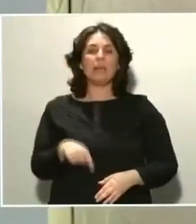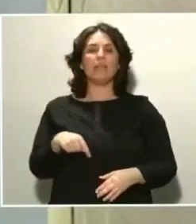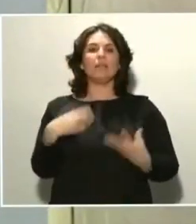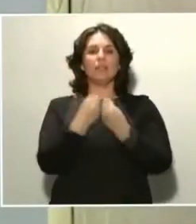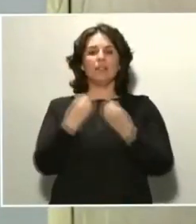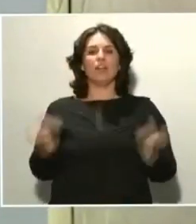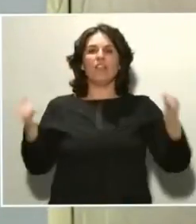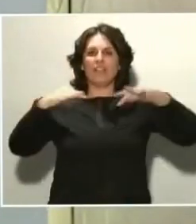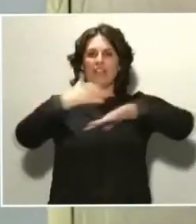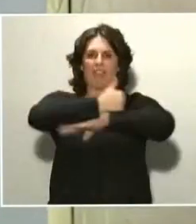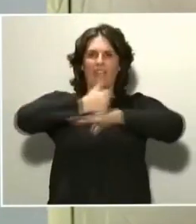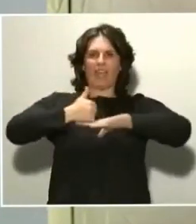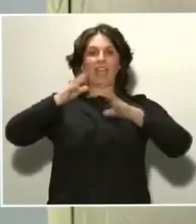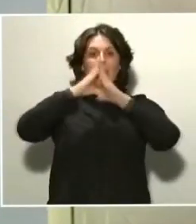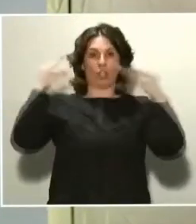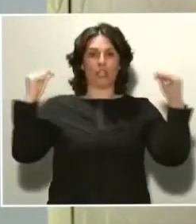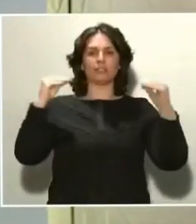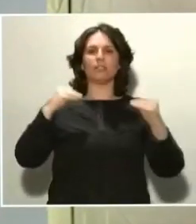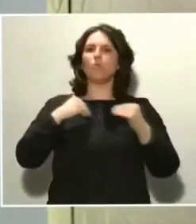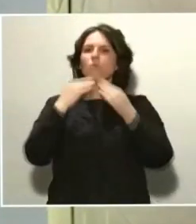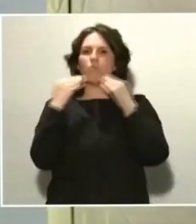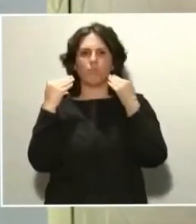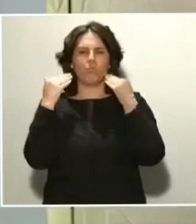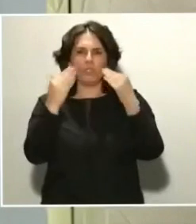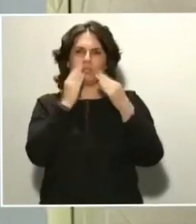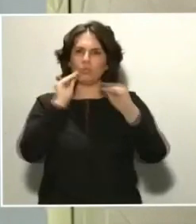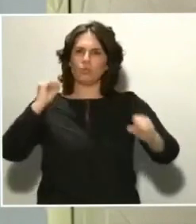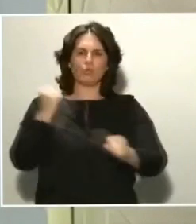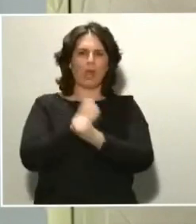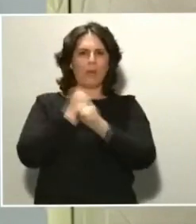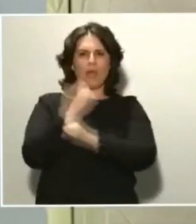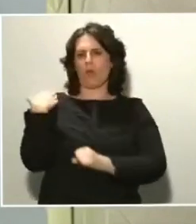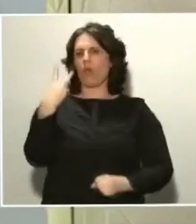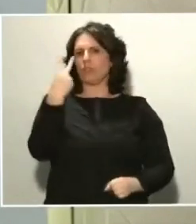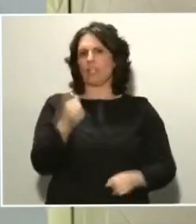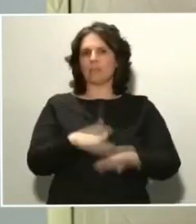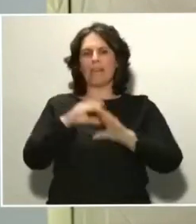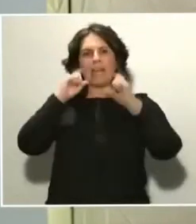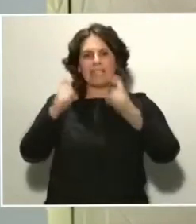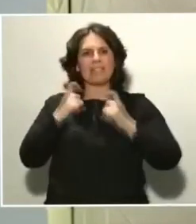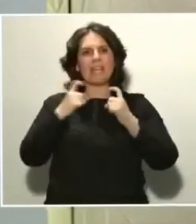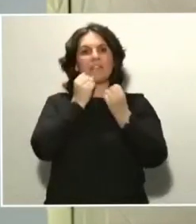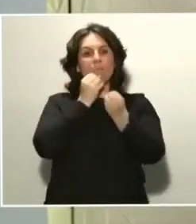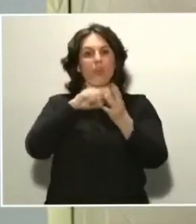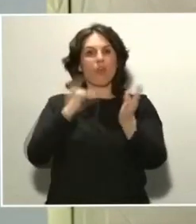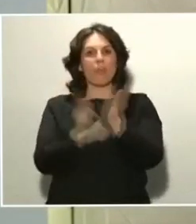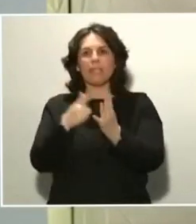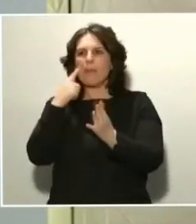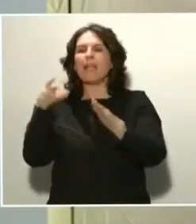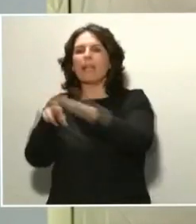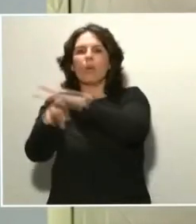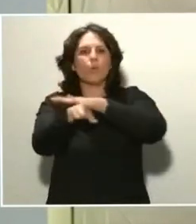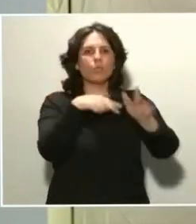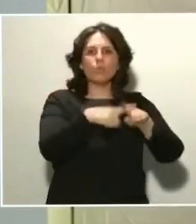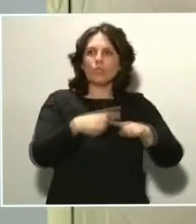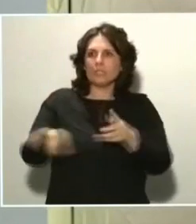agradecemos muchísimo el trabajo impro que han hecho durante un par de días para recabar toda esta información y tenerla centralizada en tiempo récord.